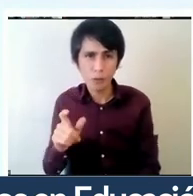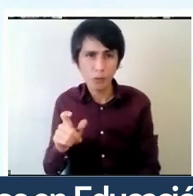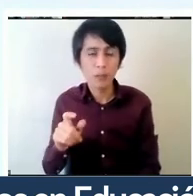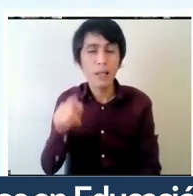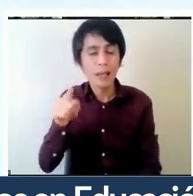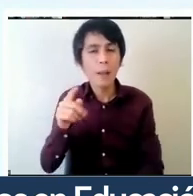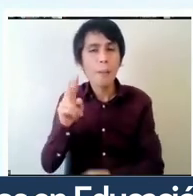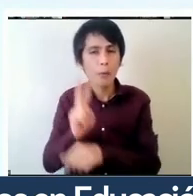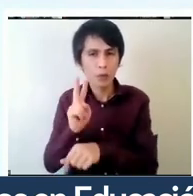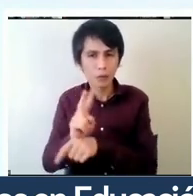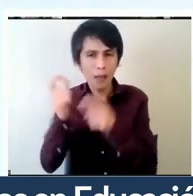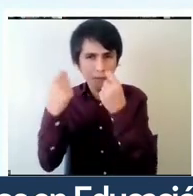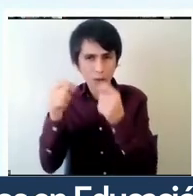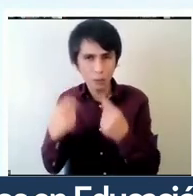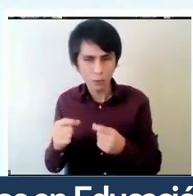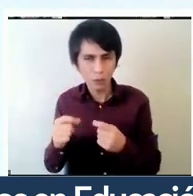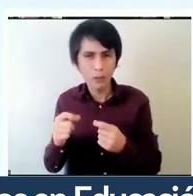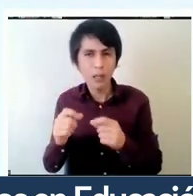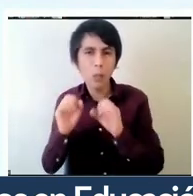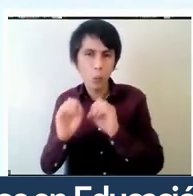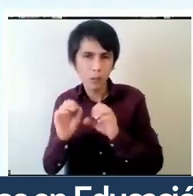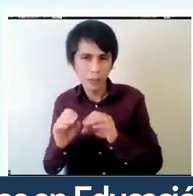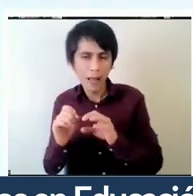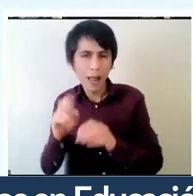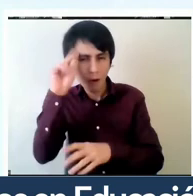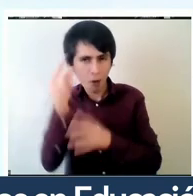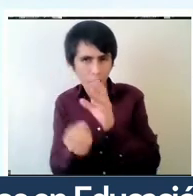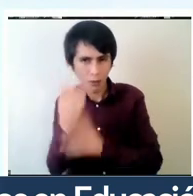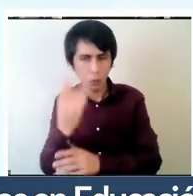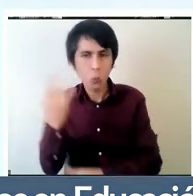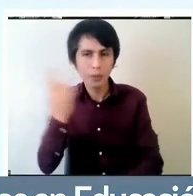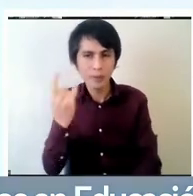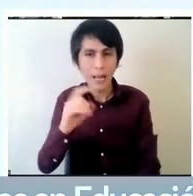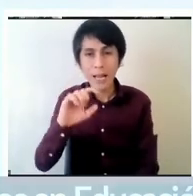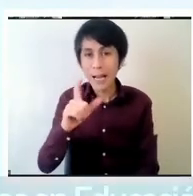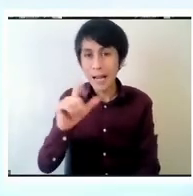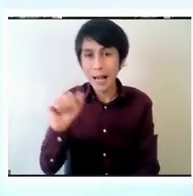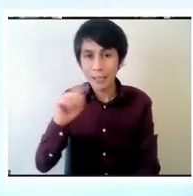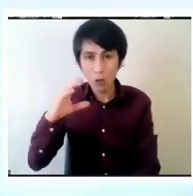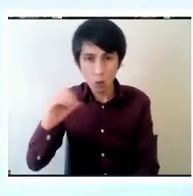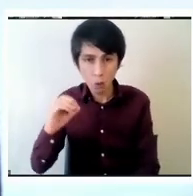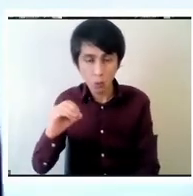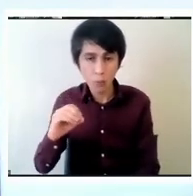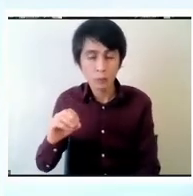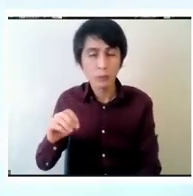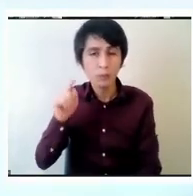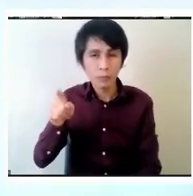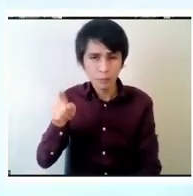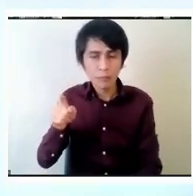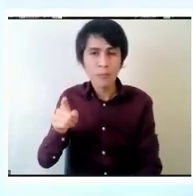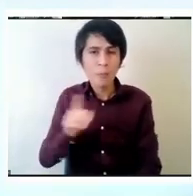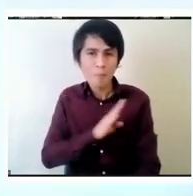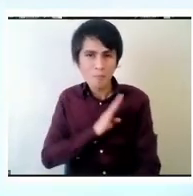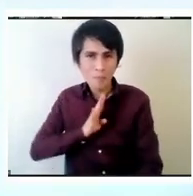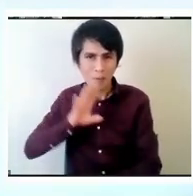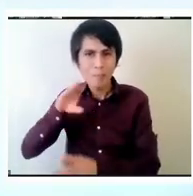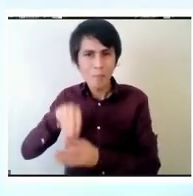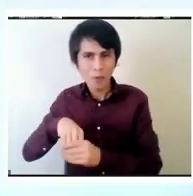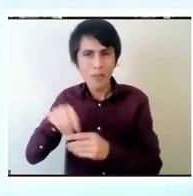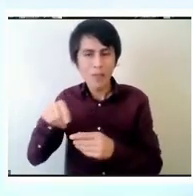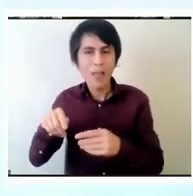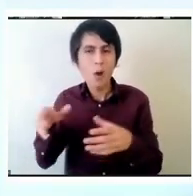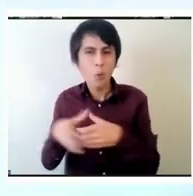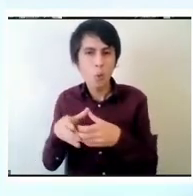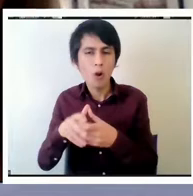educacional e innovación de la universidad de Glasgow fue miembro del renombrado grupo de reforma educativa del